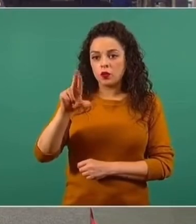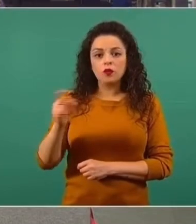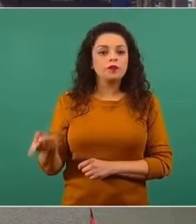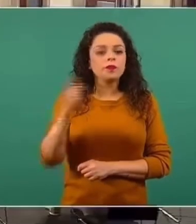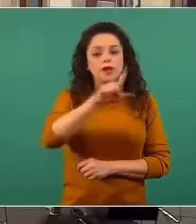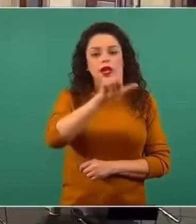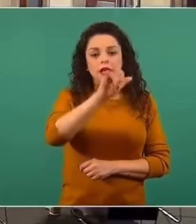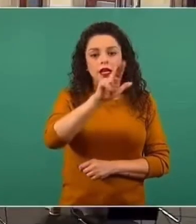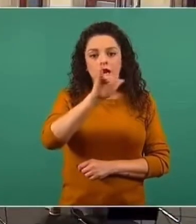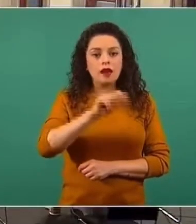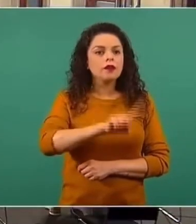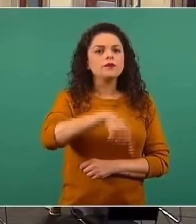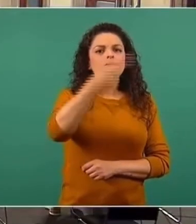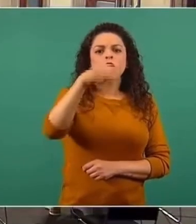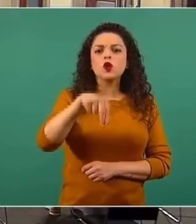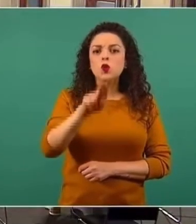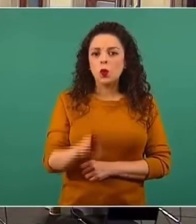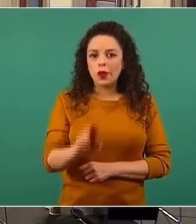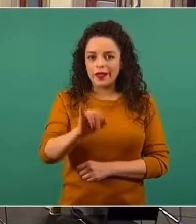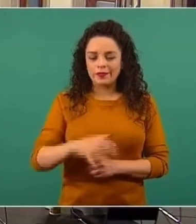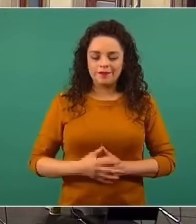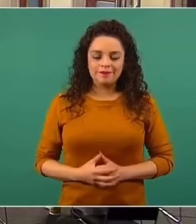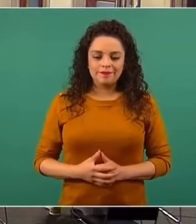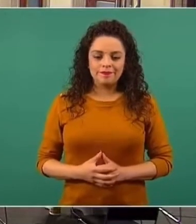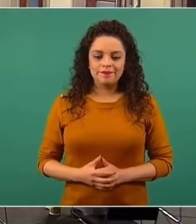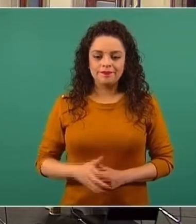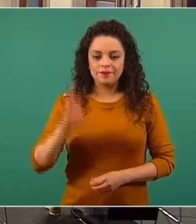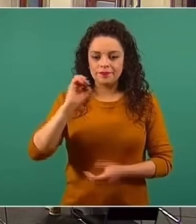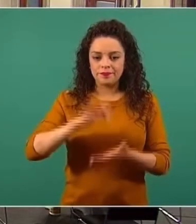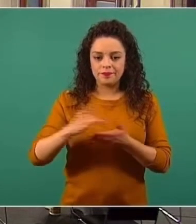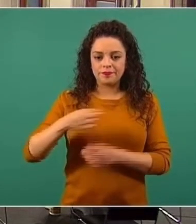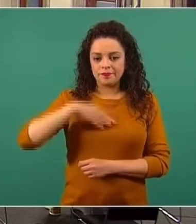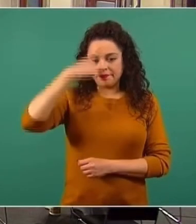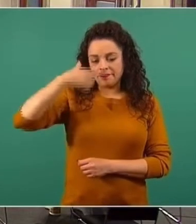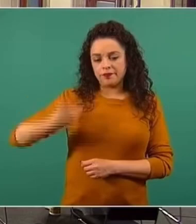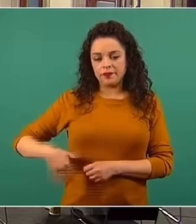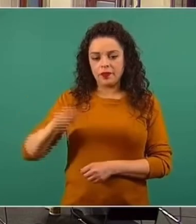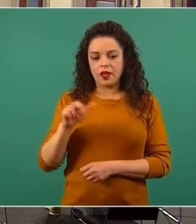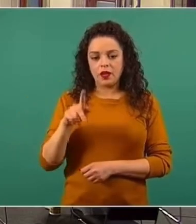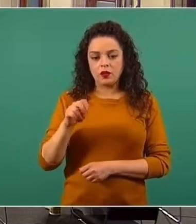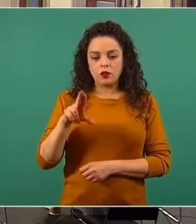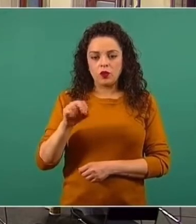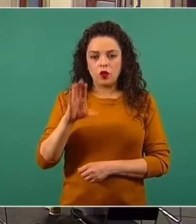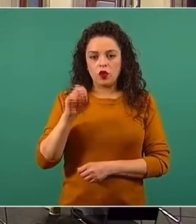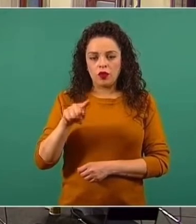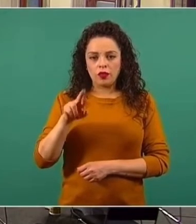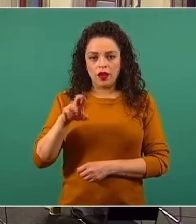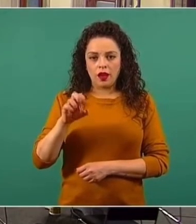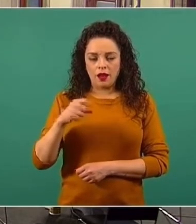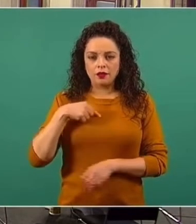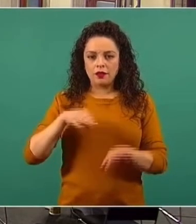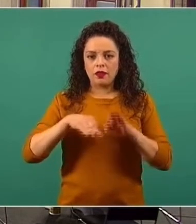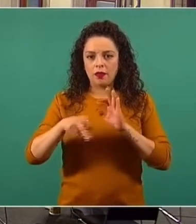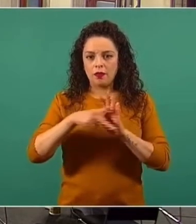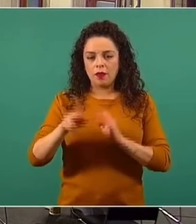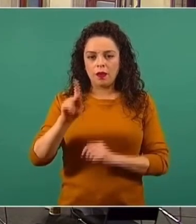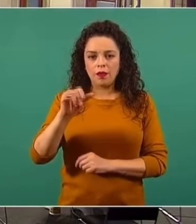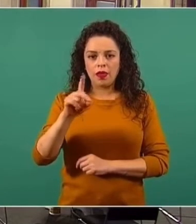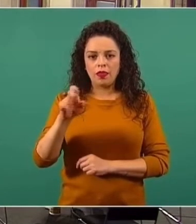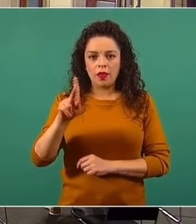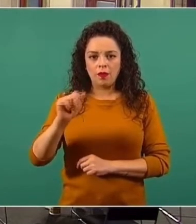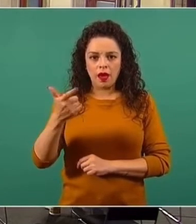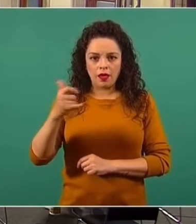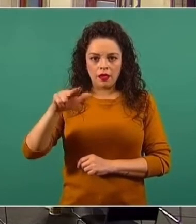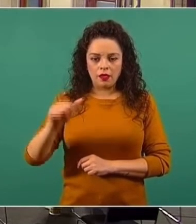Y Nuri Fernández. Gracias, buenas noches, Arturo Contreras de Piedevágina. Rapidísimo, nos preguntan varias personas desde el